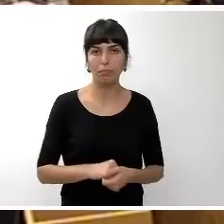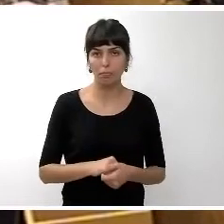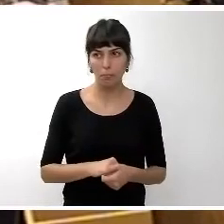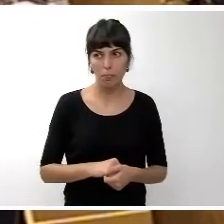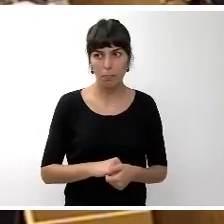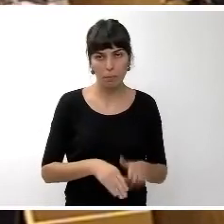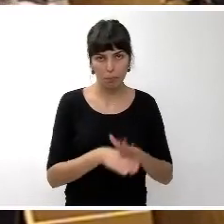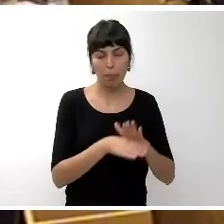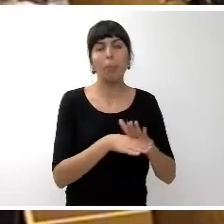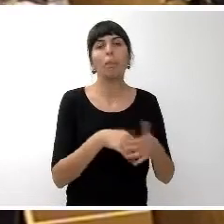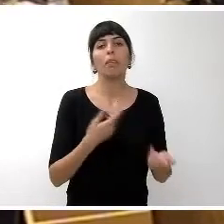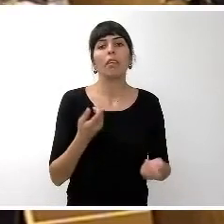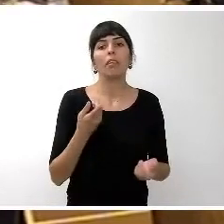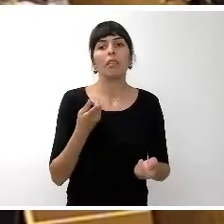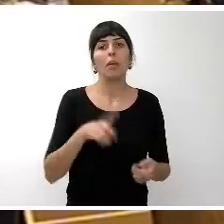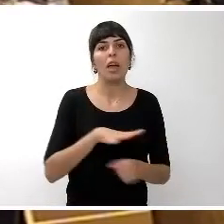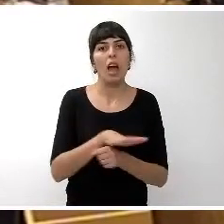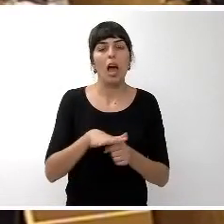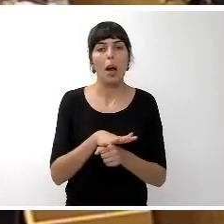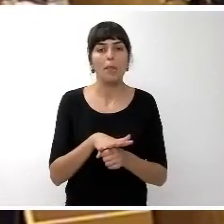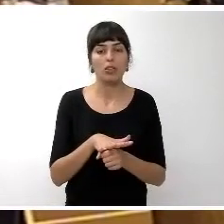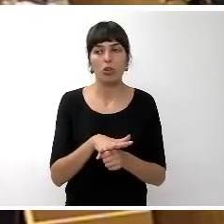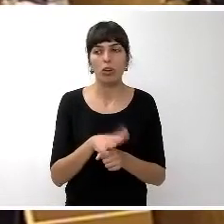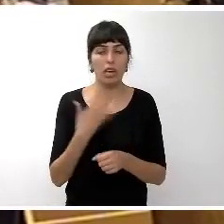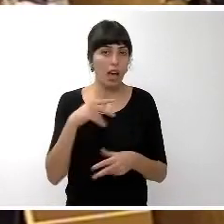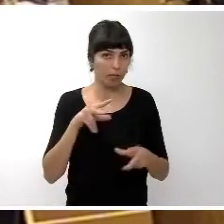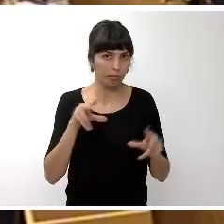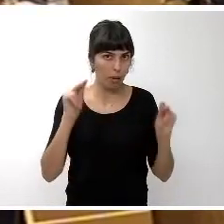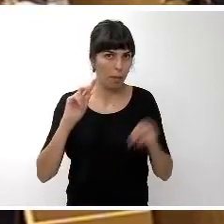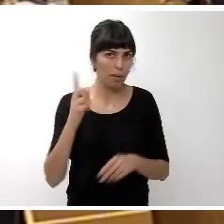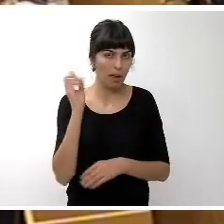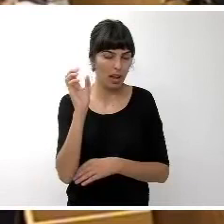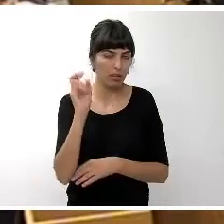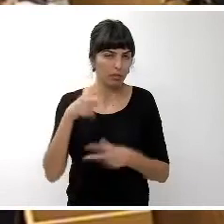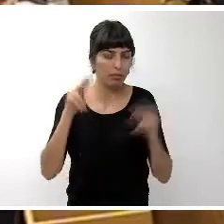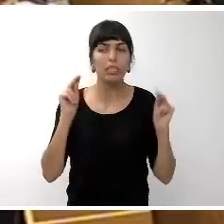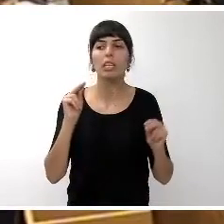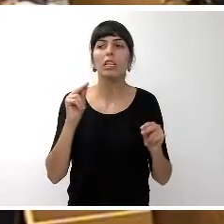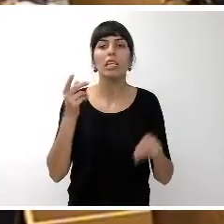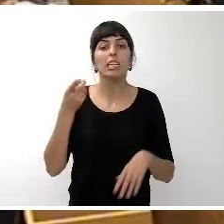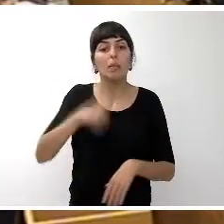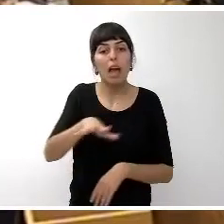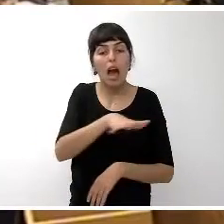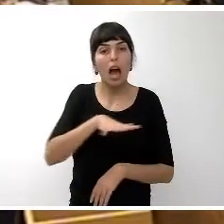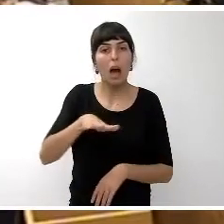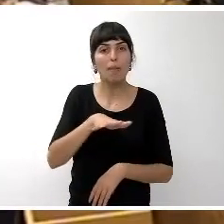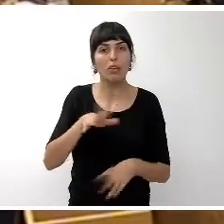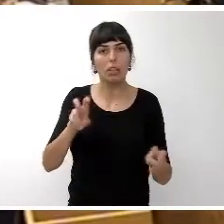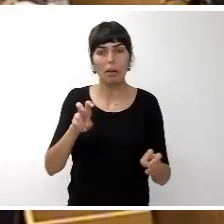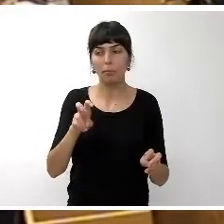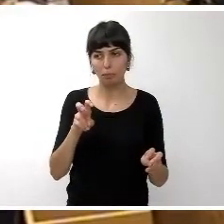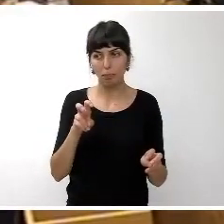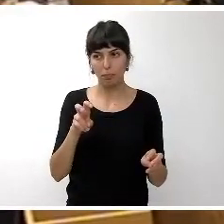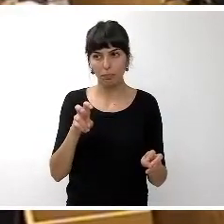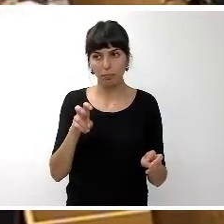tenemos un ámbito por ejemplo por señalar y con esto voy a concluir esta primera intervención formidable también de nicho de empleo que